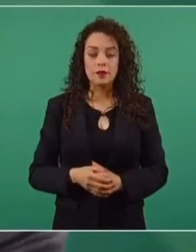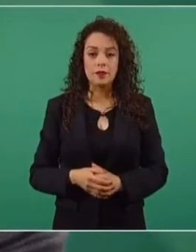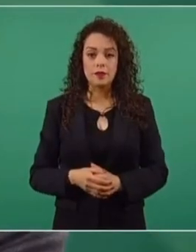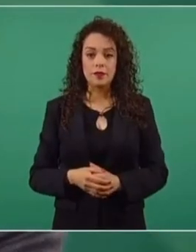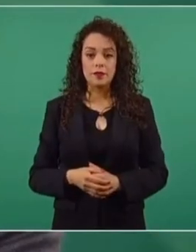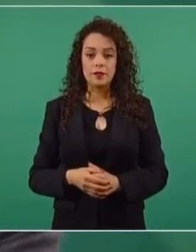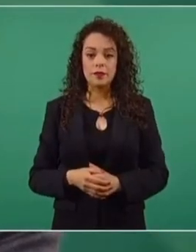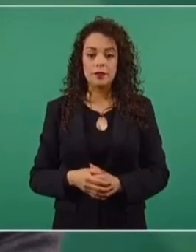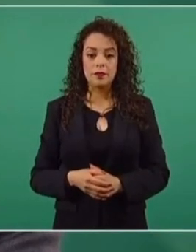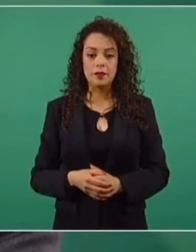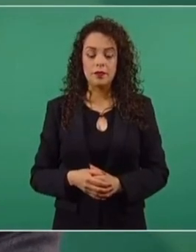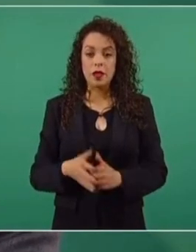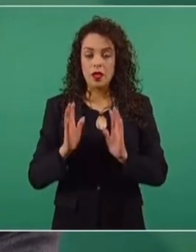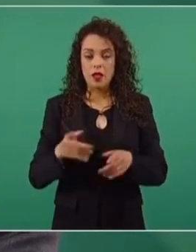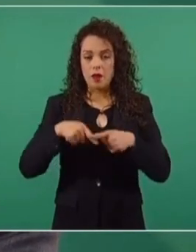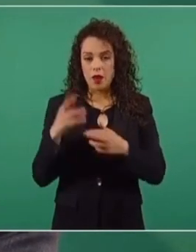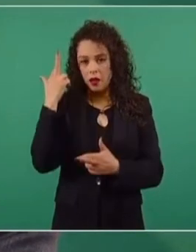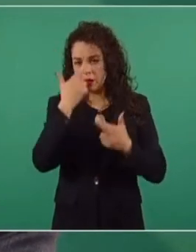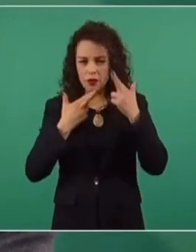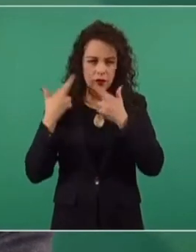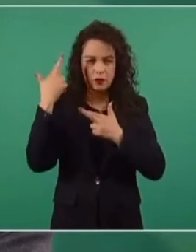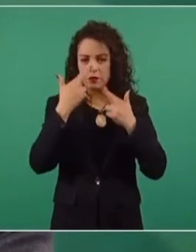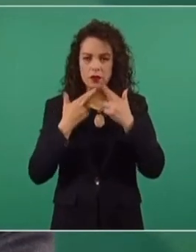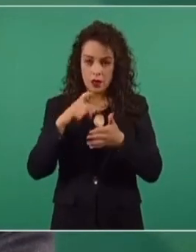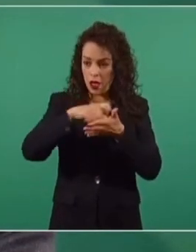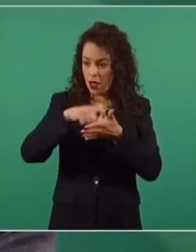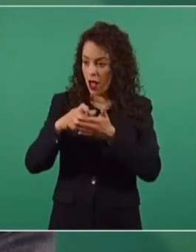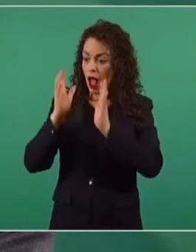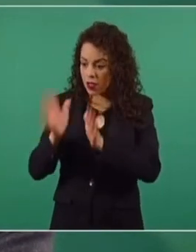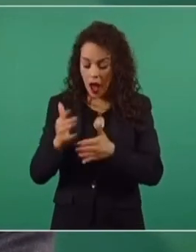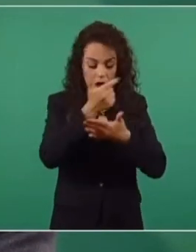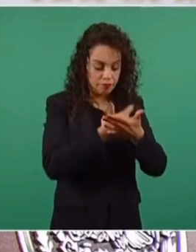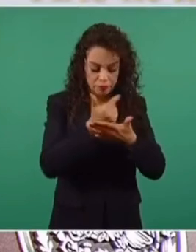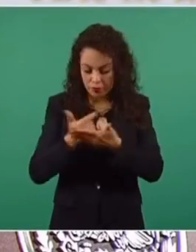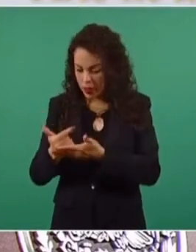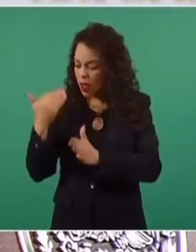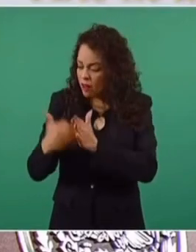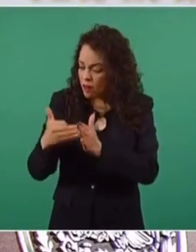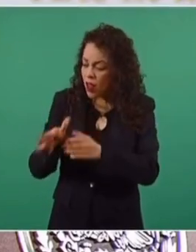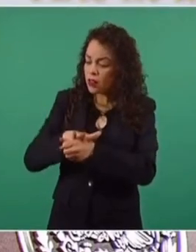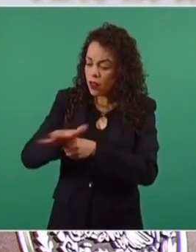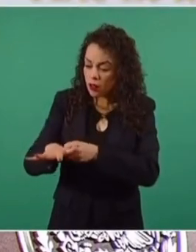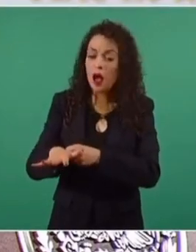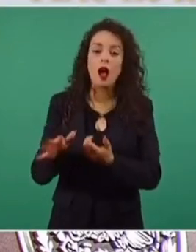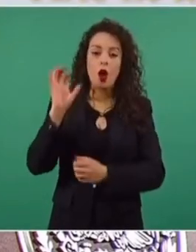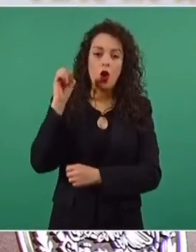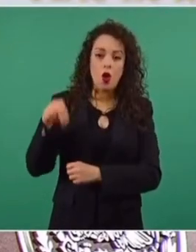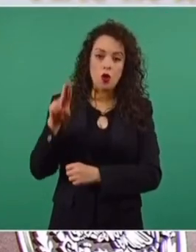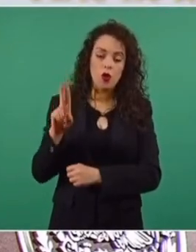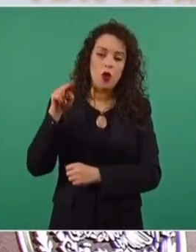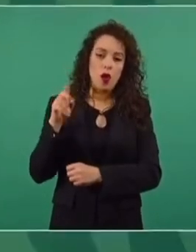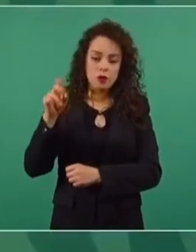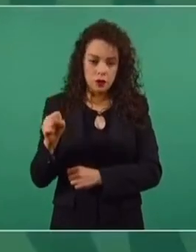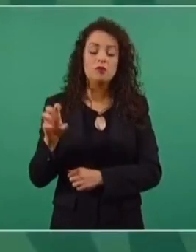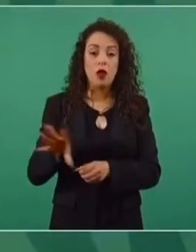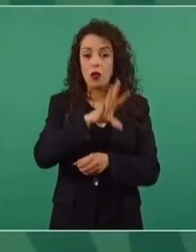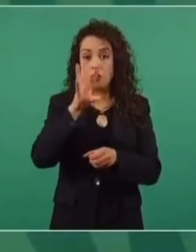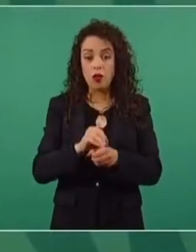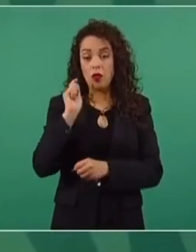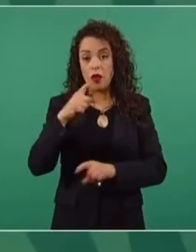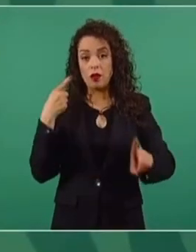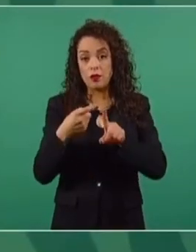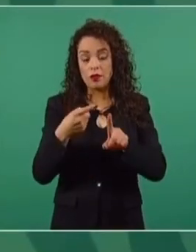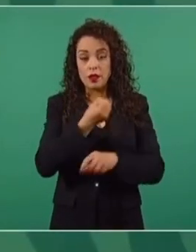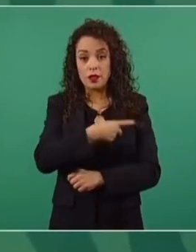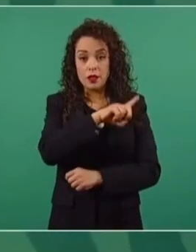una revisión de todo lo que se ha adquirido, qué nos falta con la UNO, con la UNOPS y todo el sector de salud está